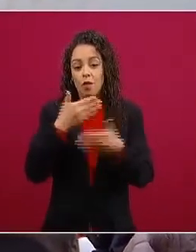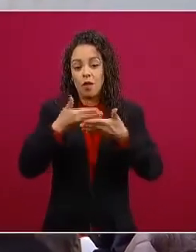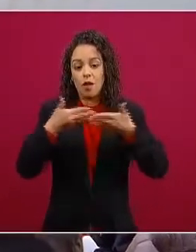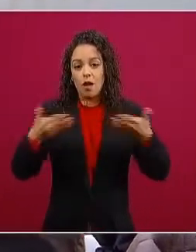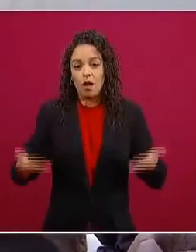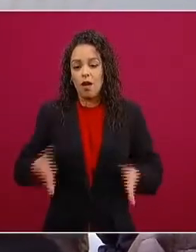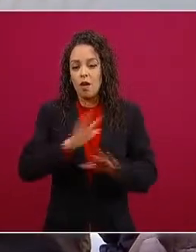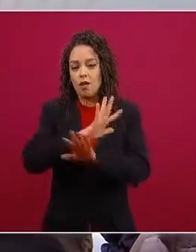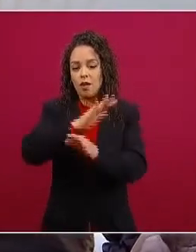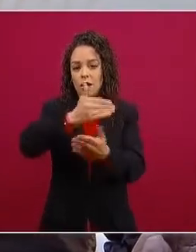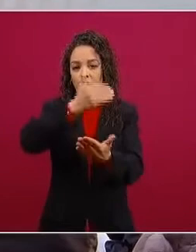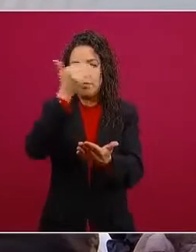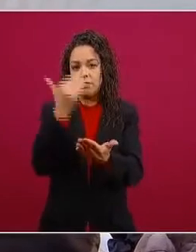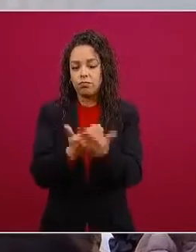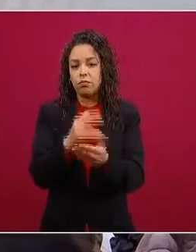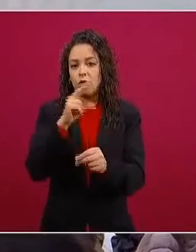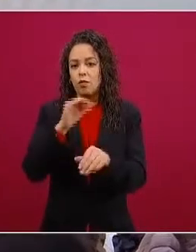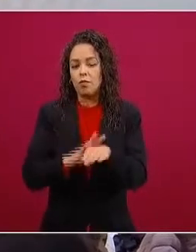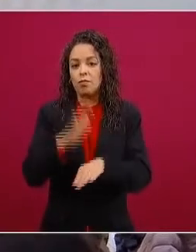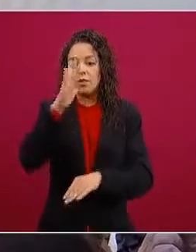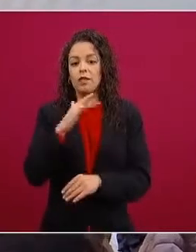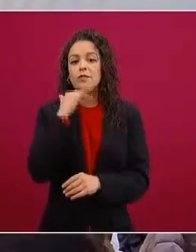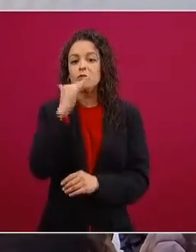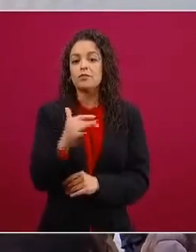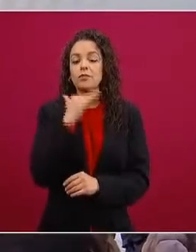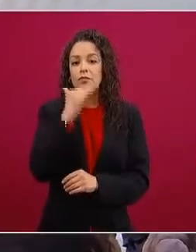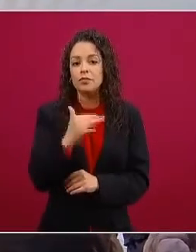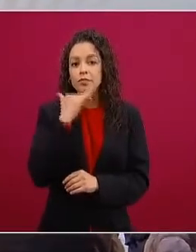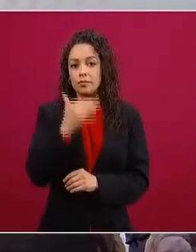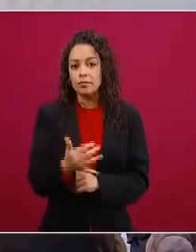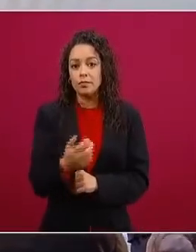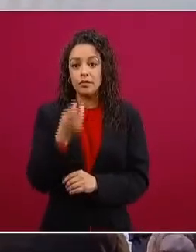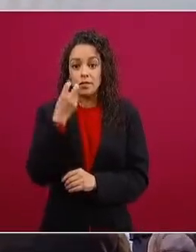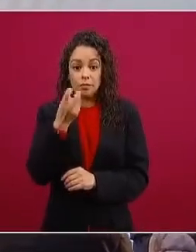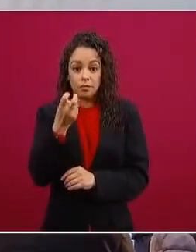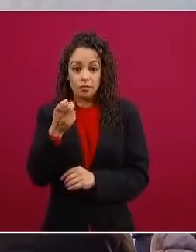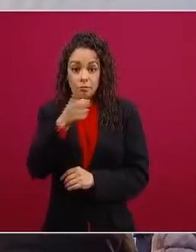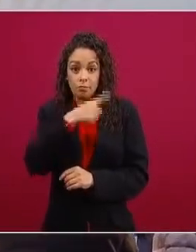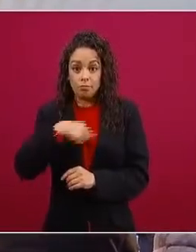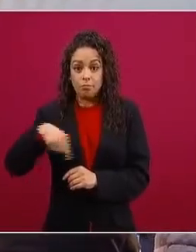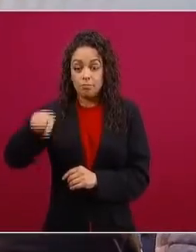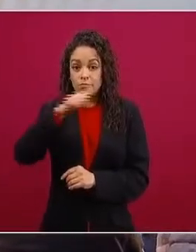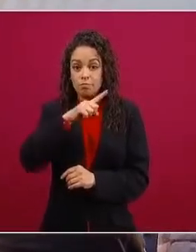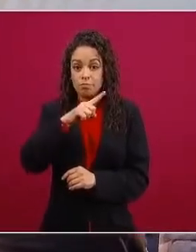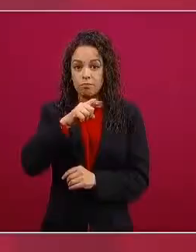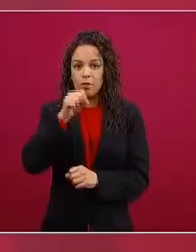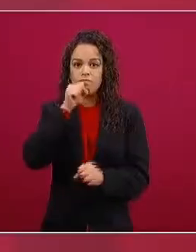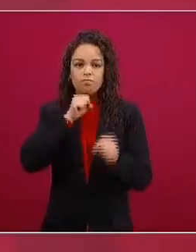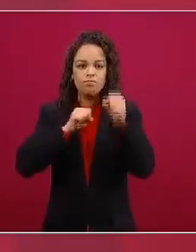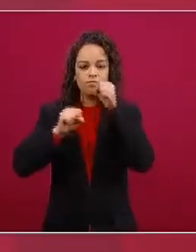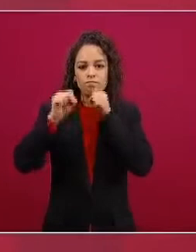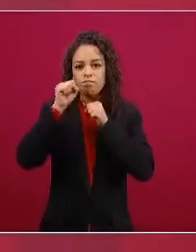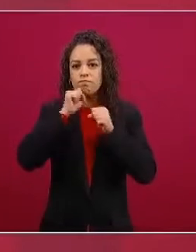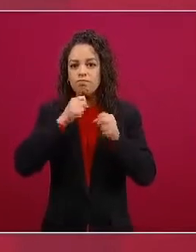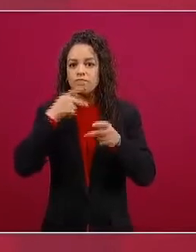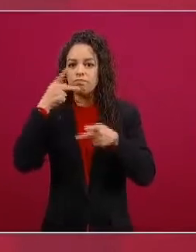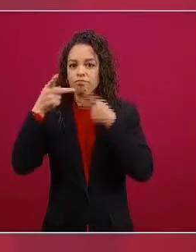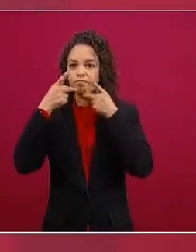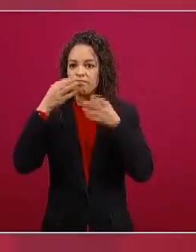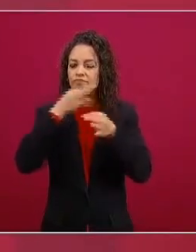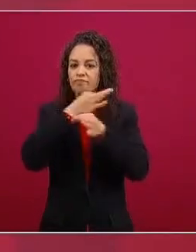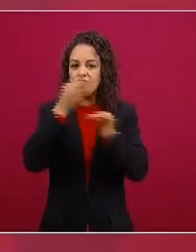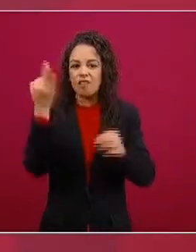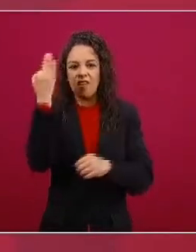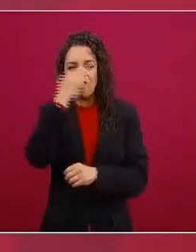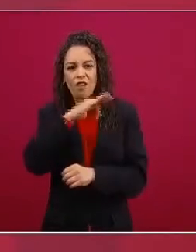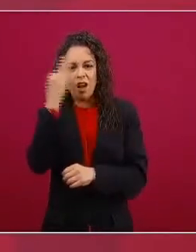y entonces por eso los rumores y las noticias falsas y la falta de ética en el